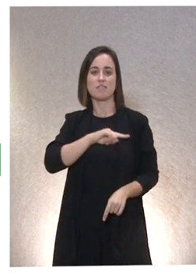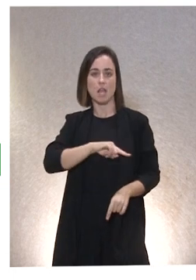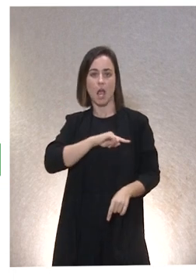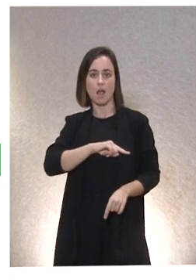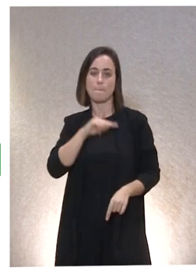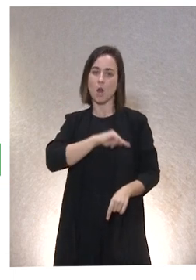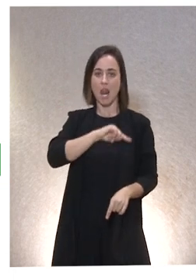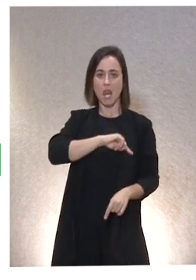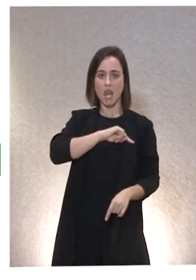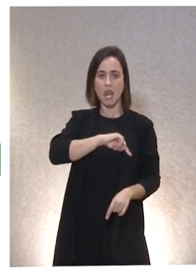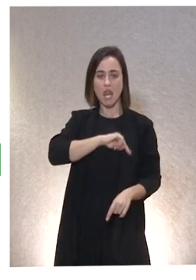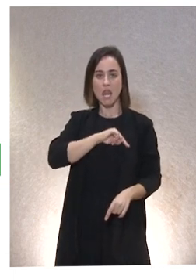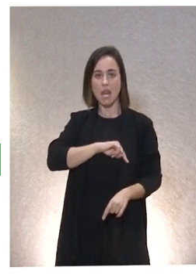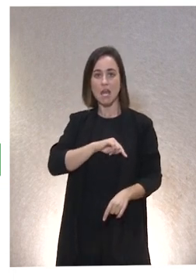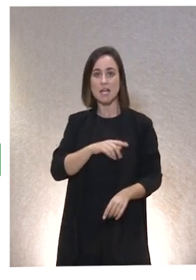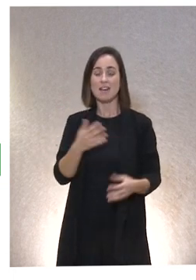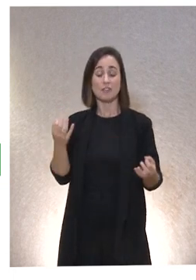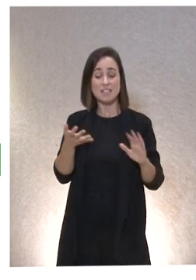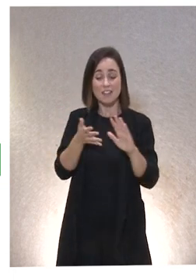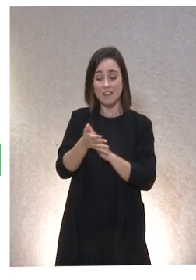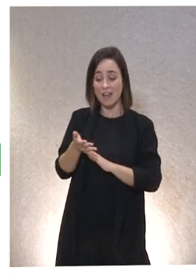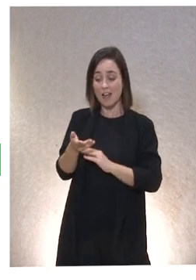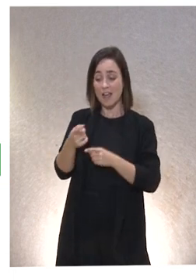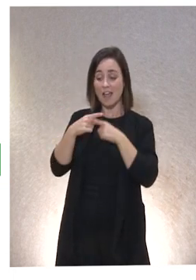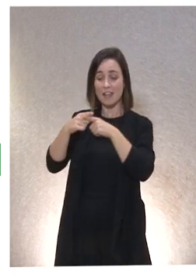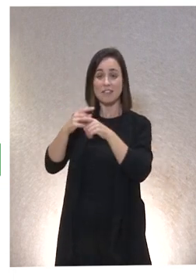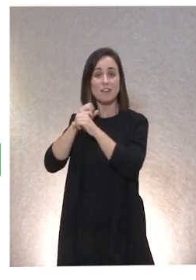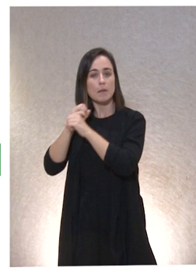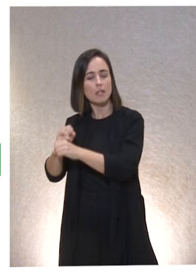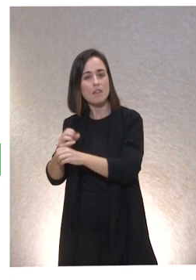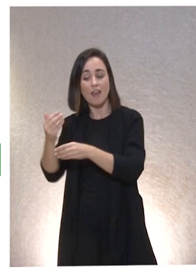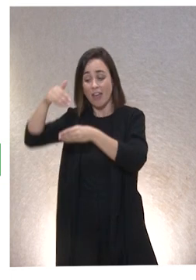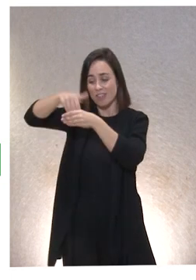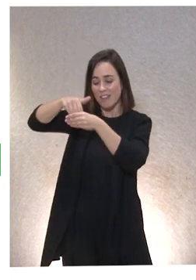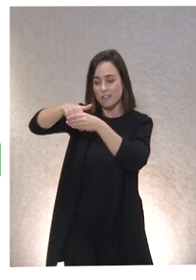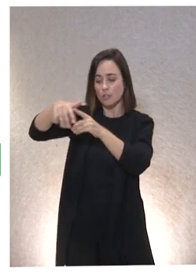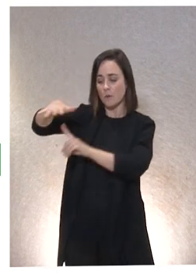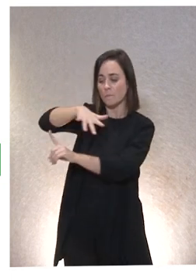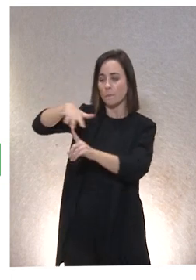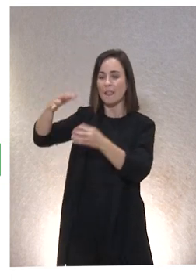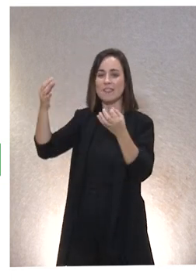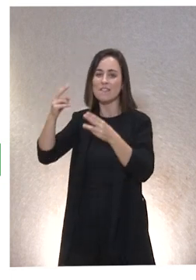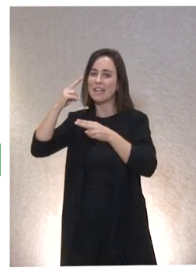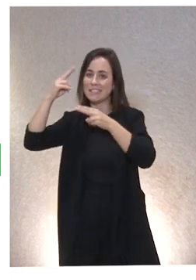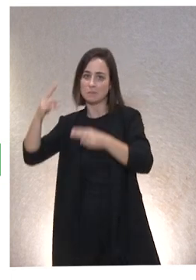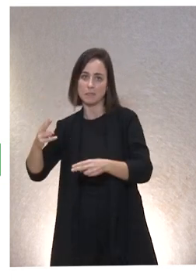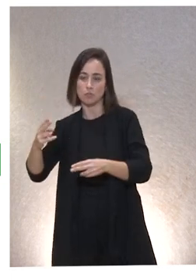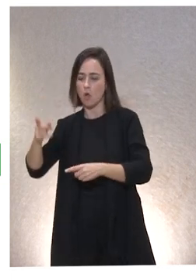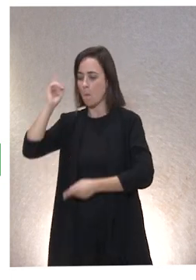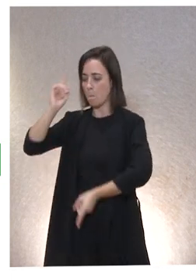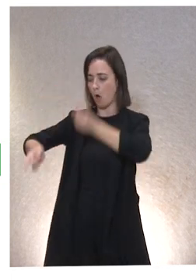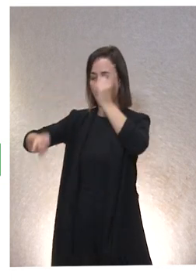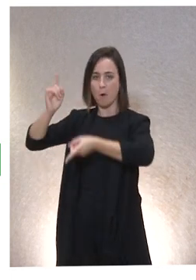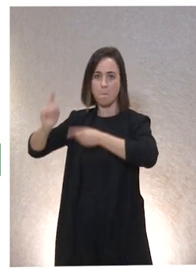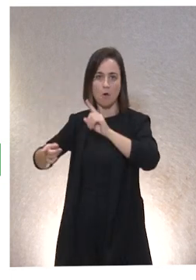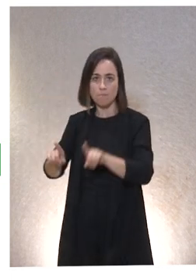es moral? Cuando es interdependencia en el respeto en la que está ausente el dominio. Cuando empleador y empleado se respetan y